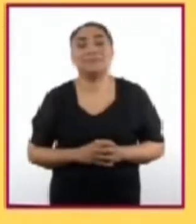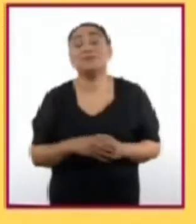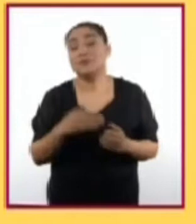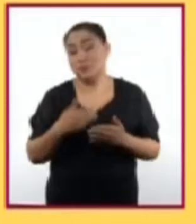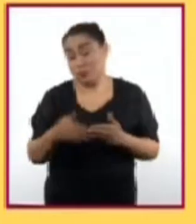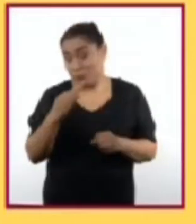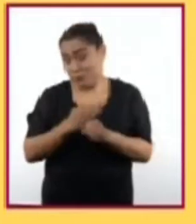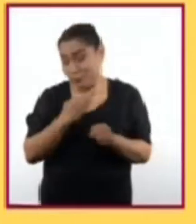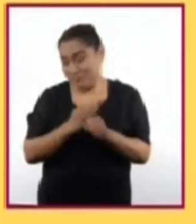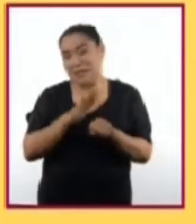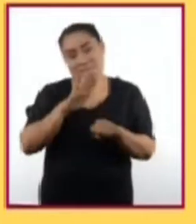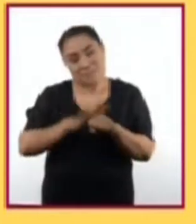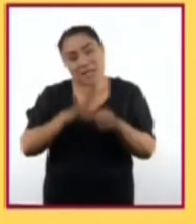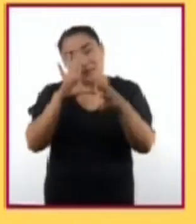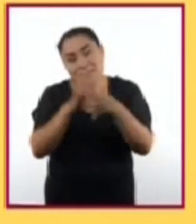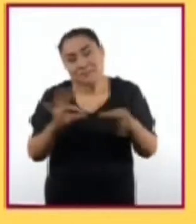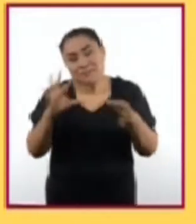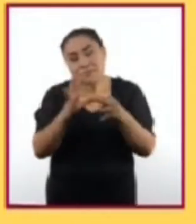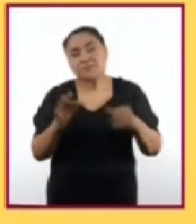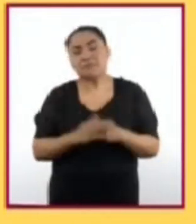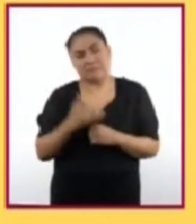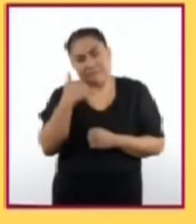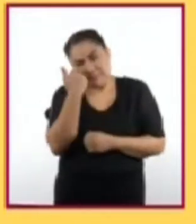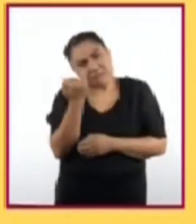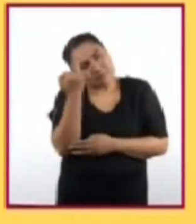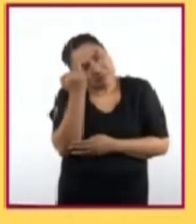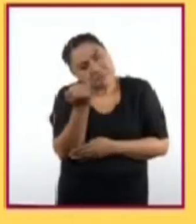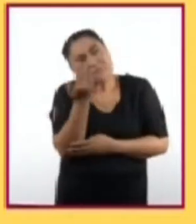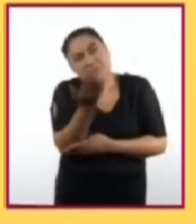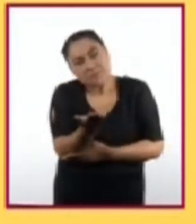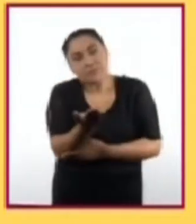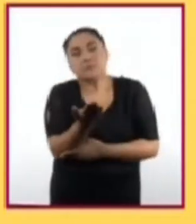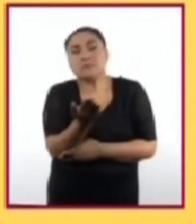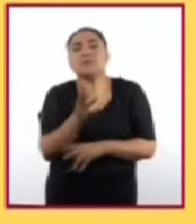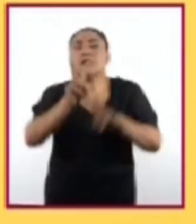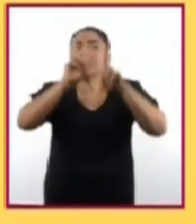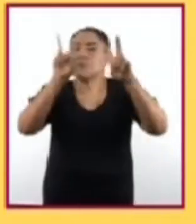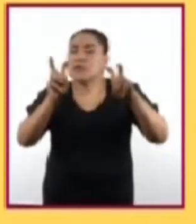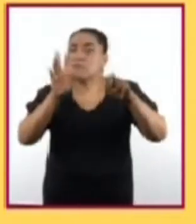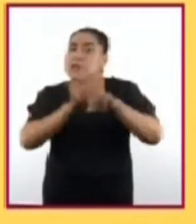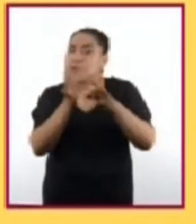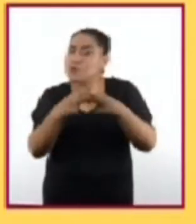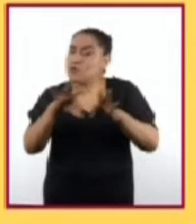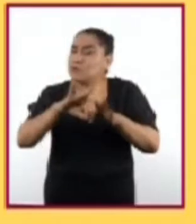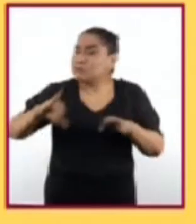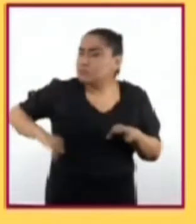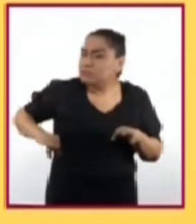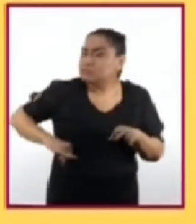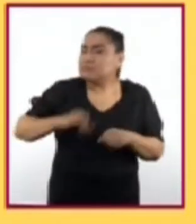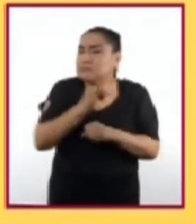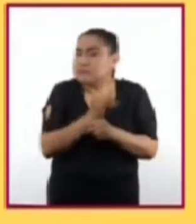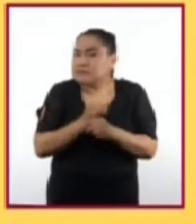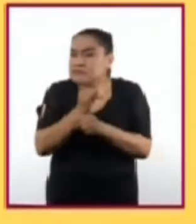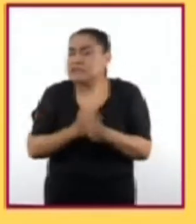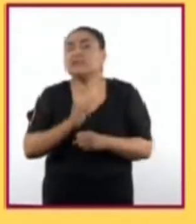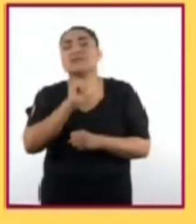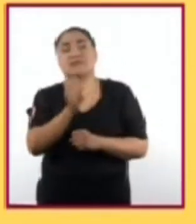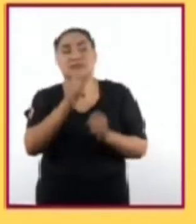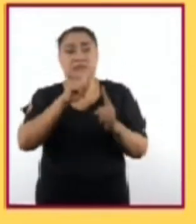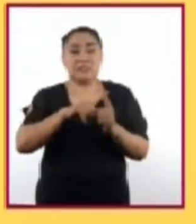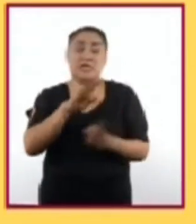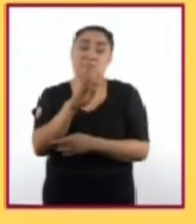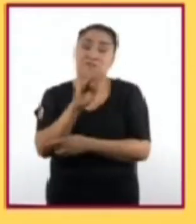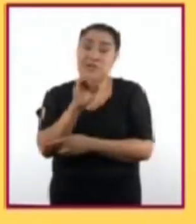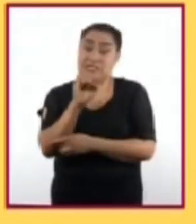en materia, les vamos a proponer que revisemos un interesante tema que nos explica la relación que existe entre la física y la